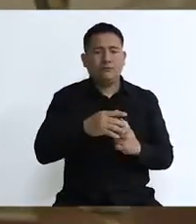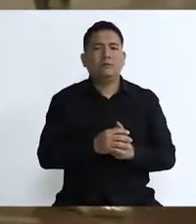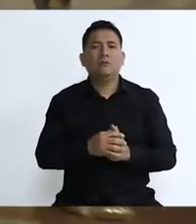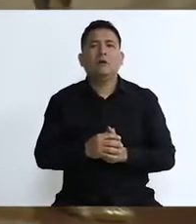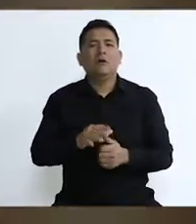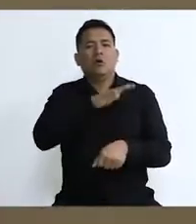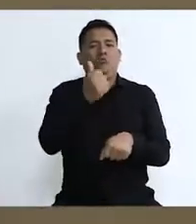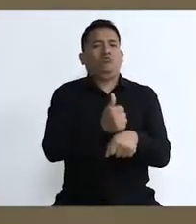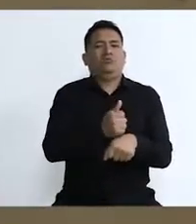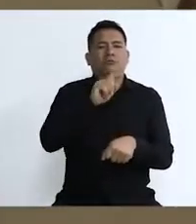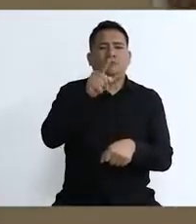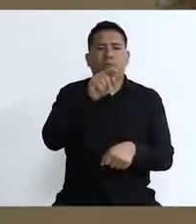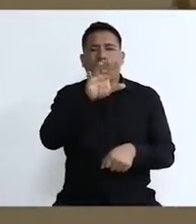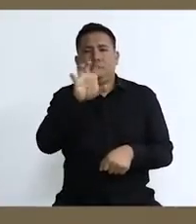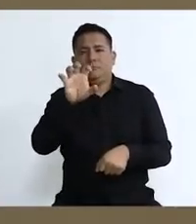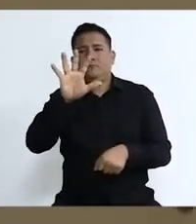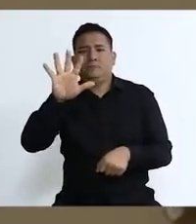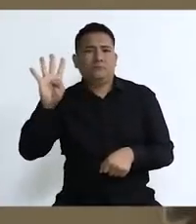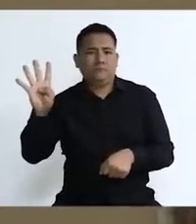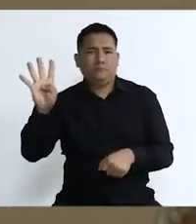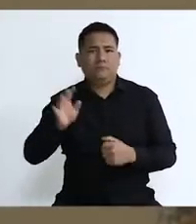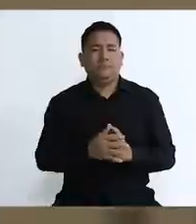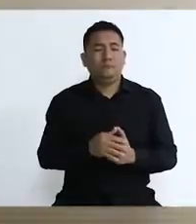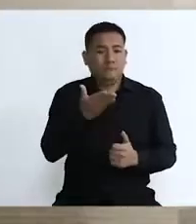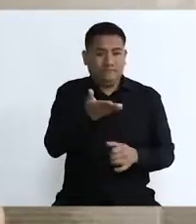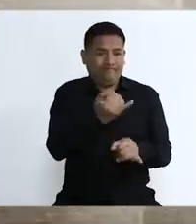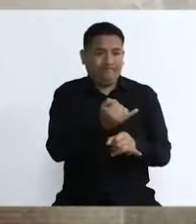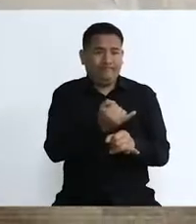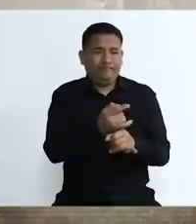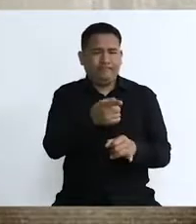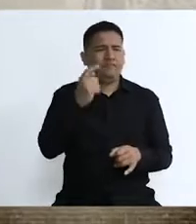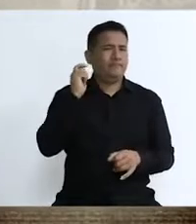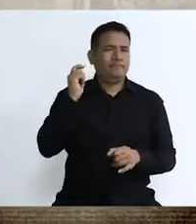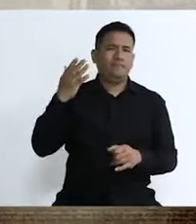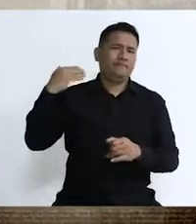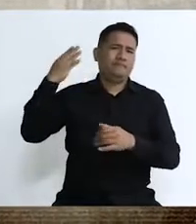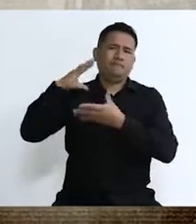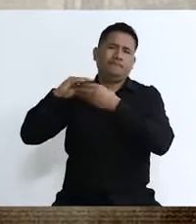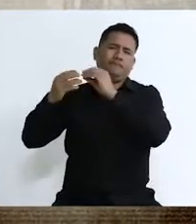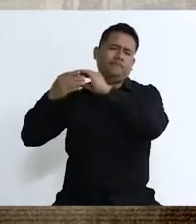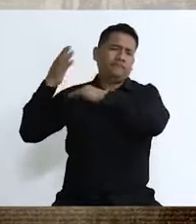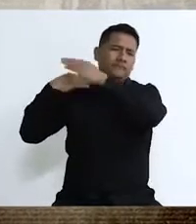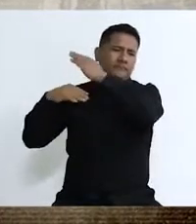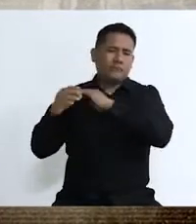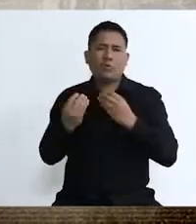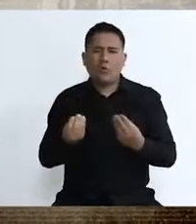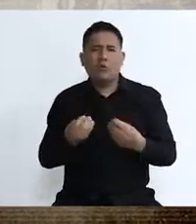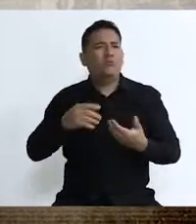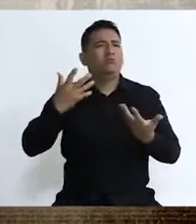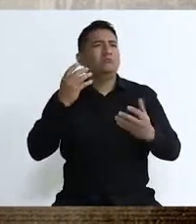primer arzobispo de Lima, la fundó en 1554. Esta iglesia es testimonio de los cambios y huellas que